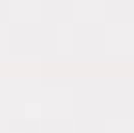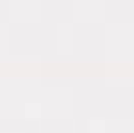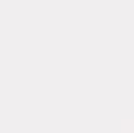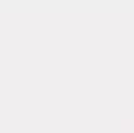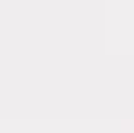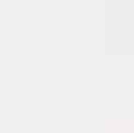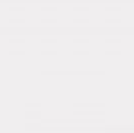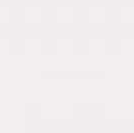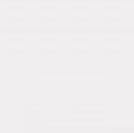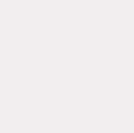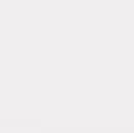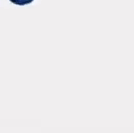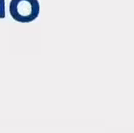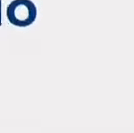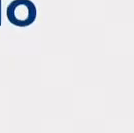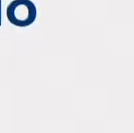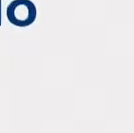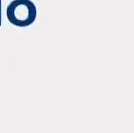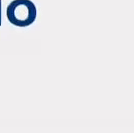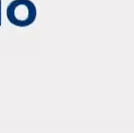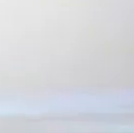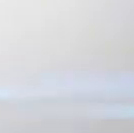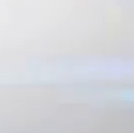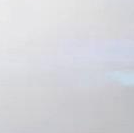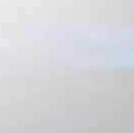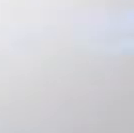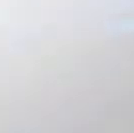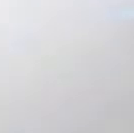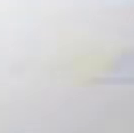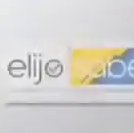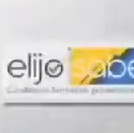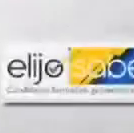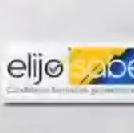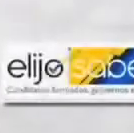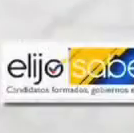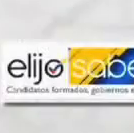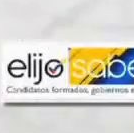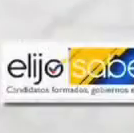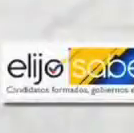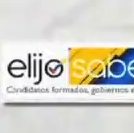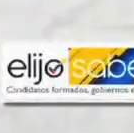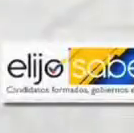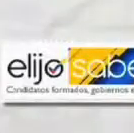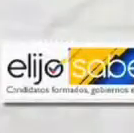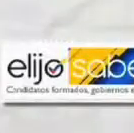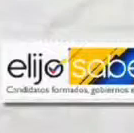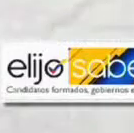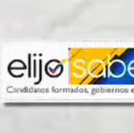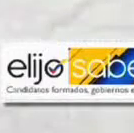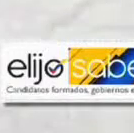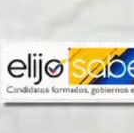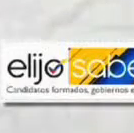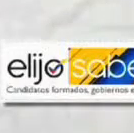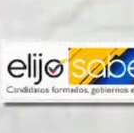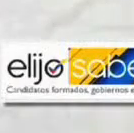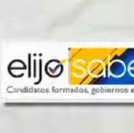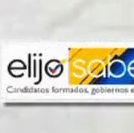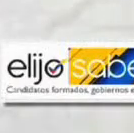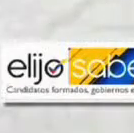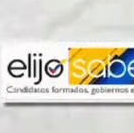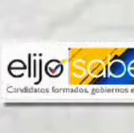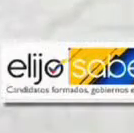Formando líderes para el buen gobierno. ¿Qué es Elijo Saber? Elijo Saber tiene como objetivo capacitar a precandidatos,